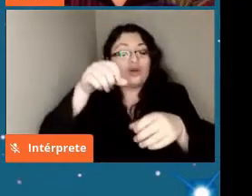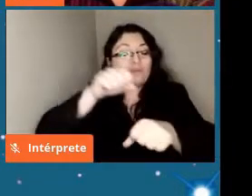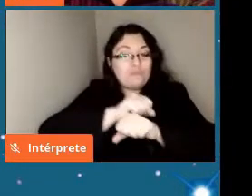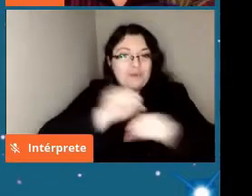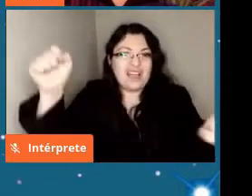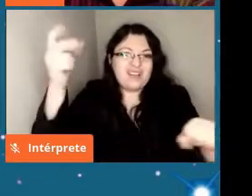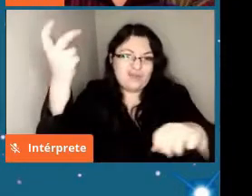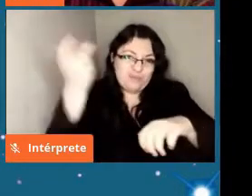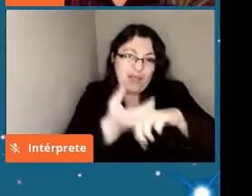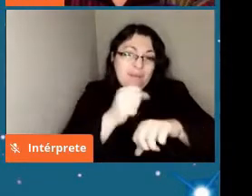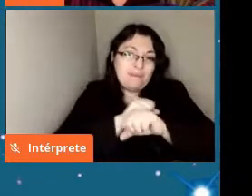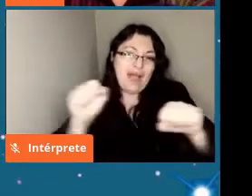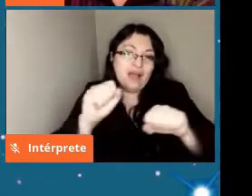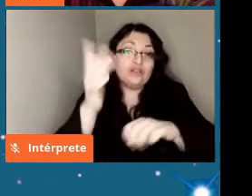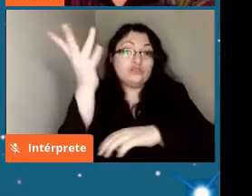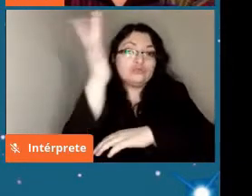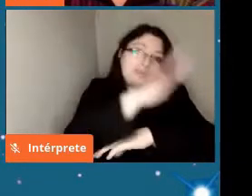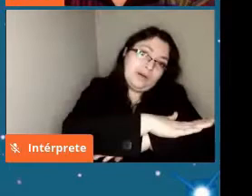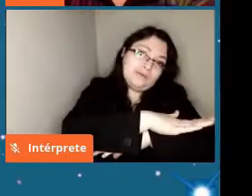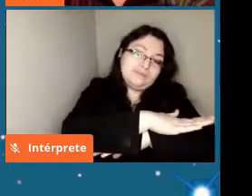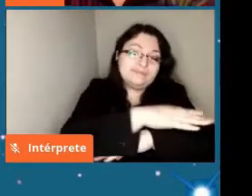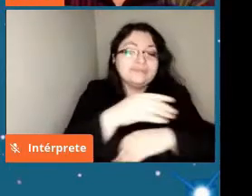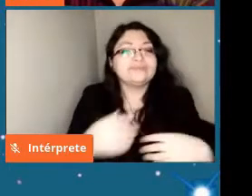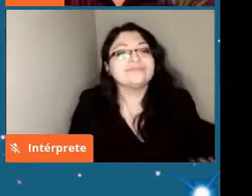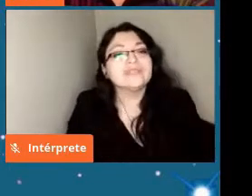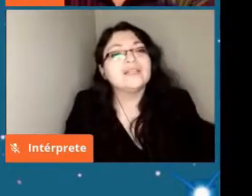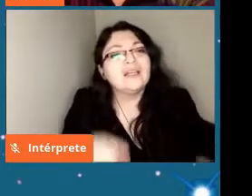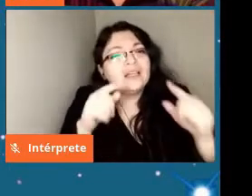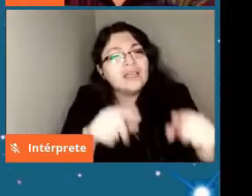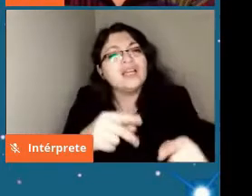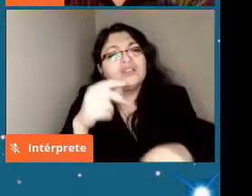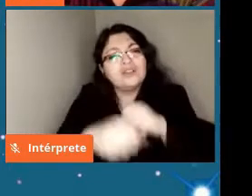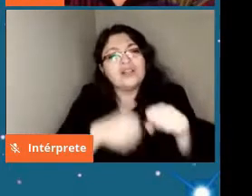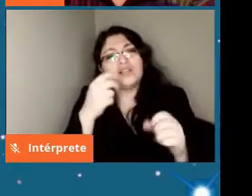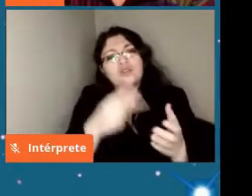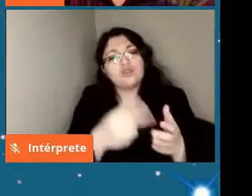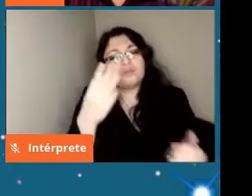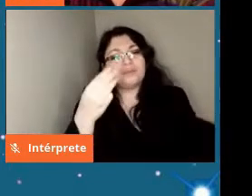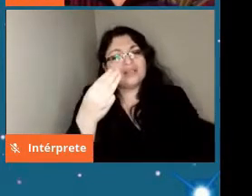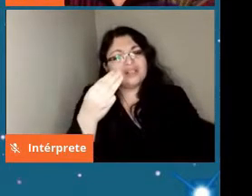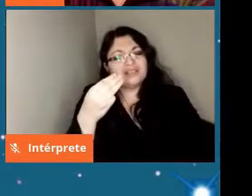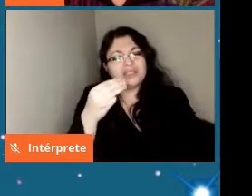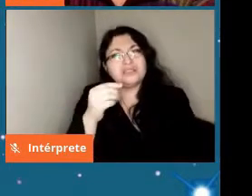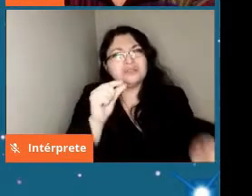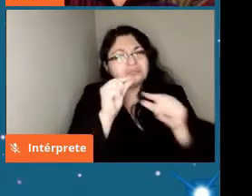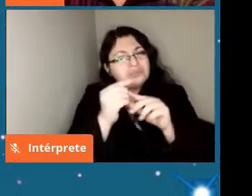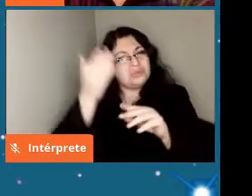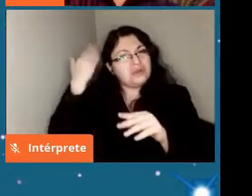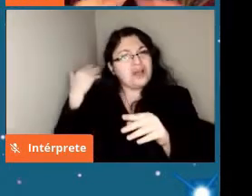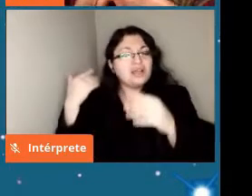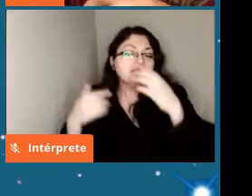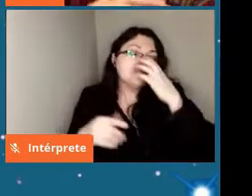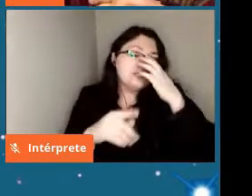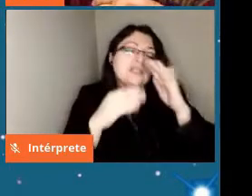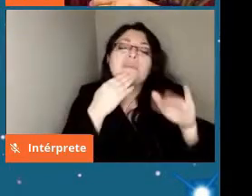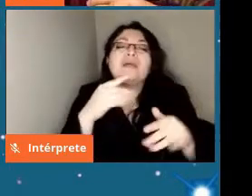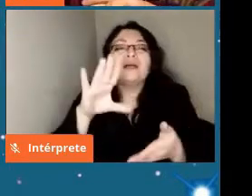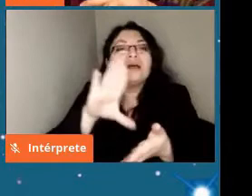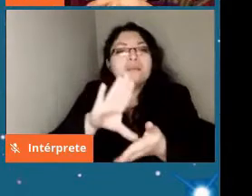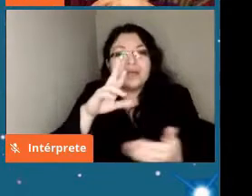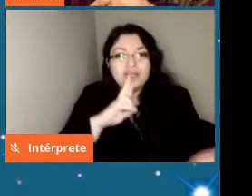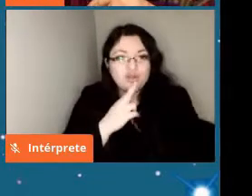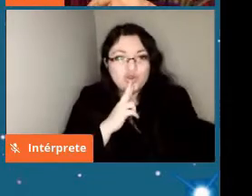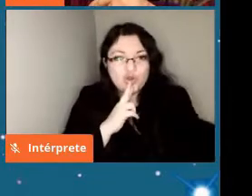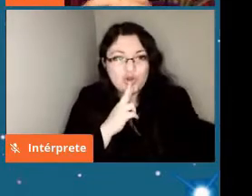y esto que pasó en 2013 hace muy poco que ocurrió también en Rusia donde